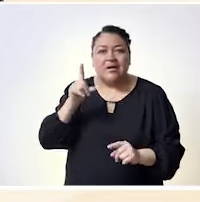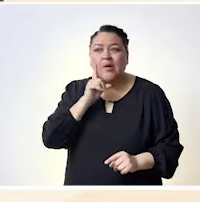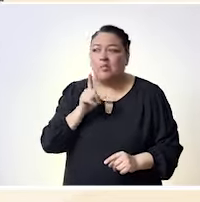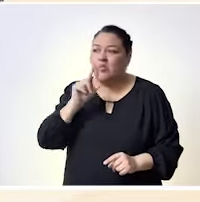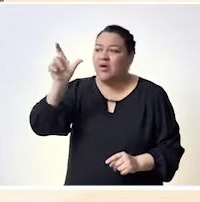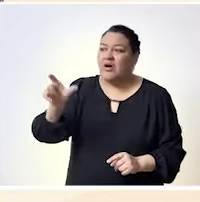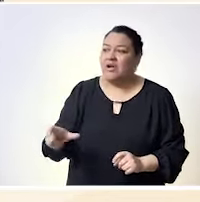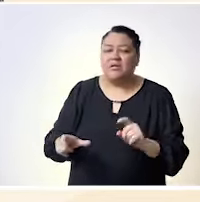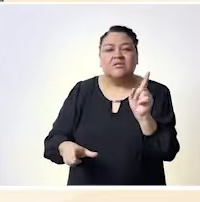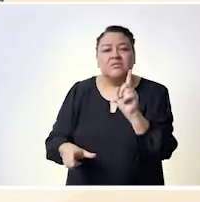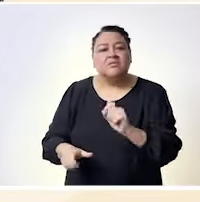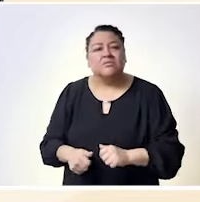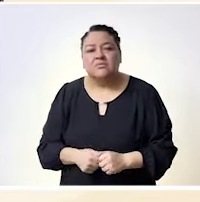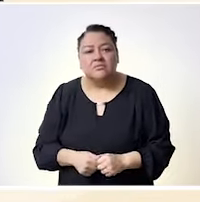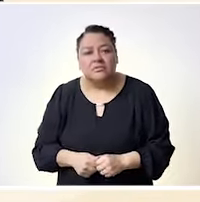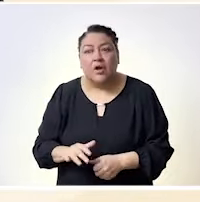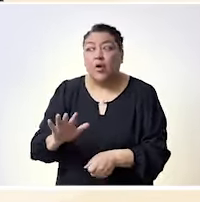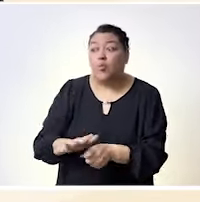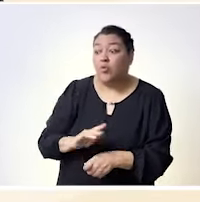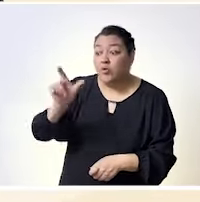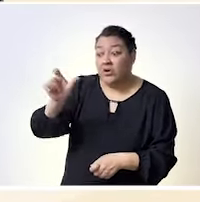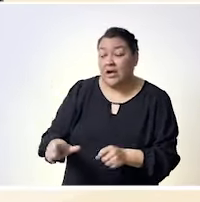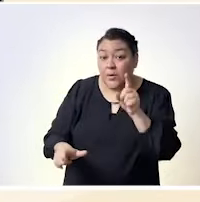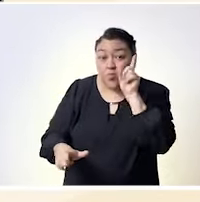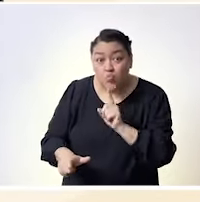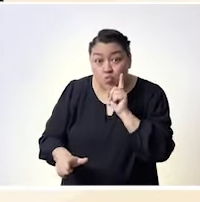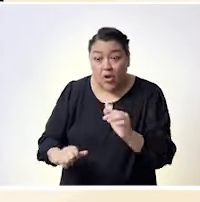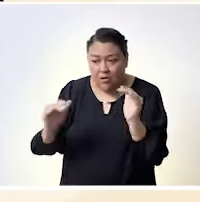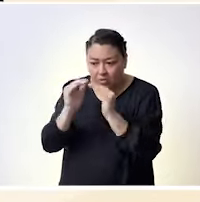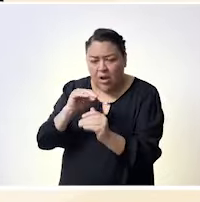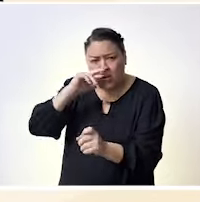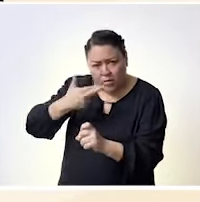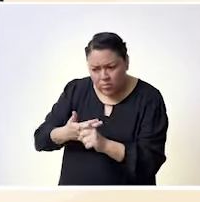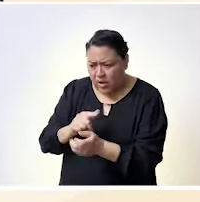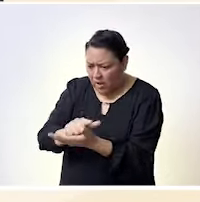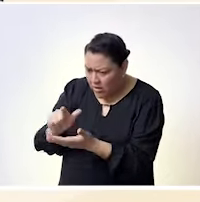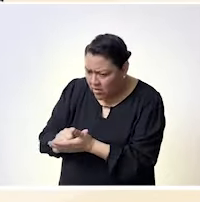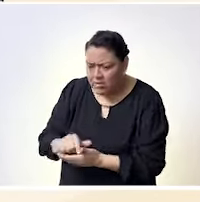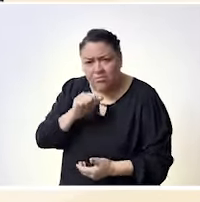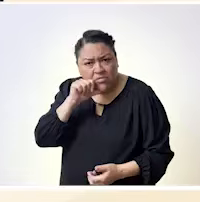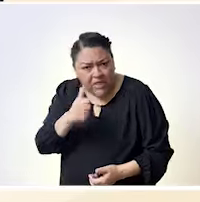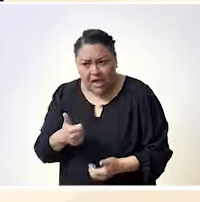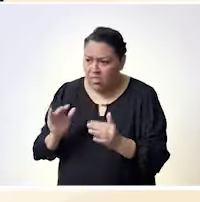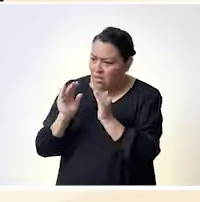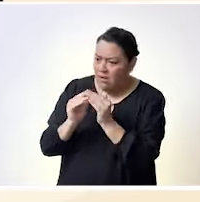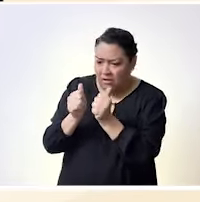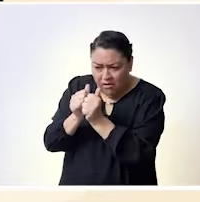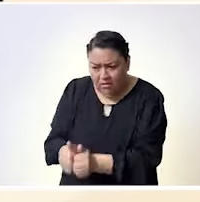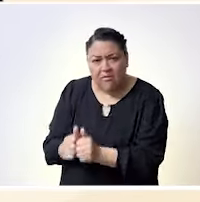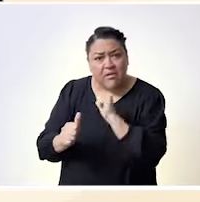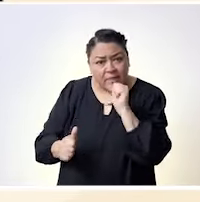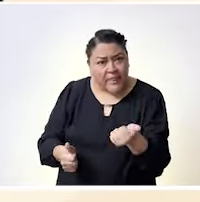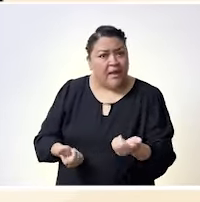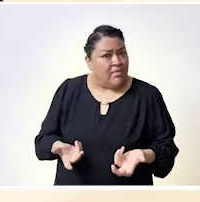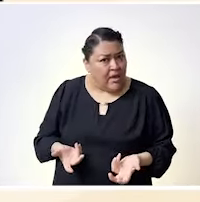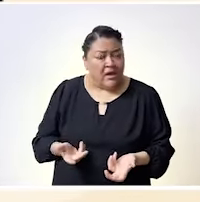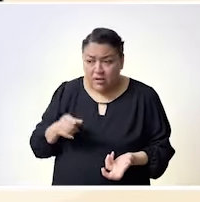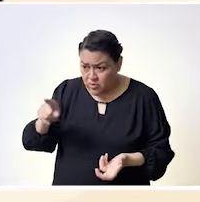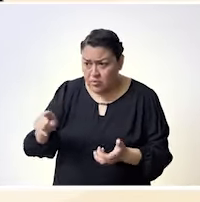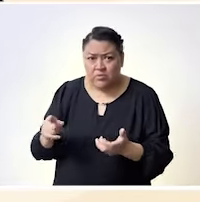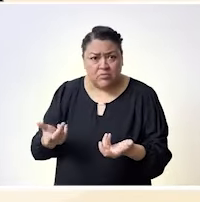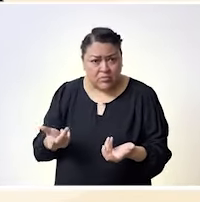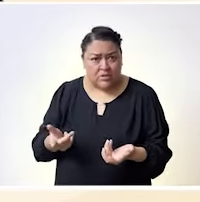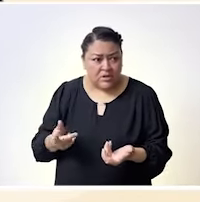mujeres que representamos y que nos hace dignamente ser mujeres? y creo que dentro de todo este este